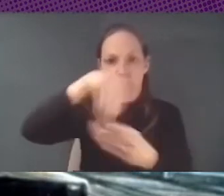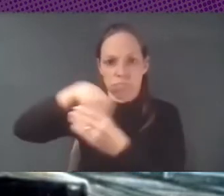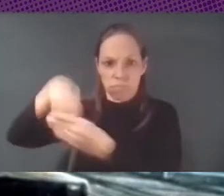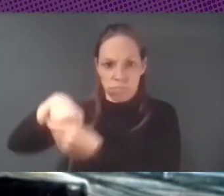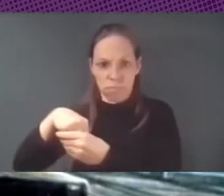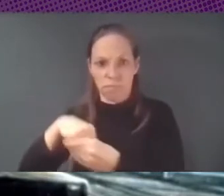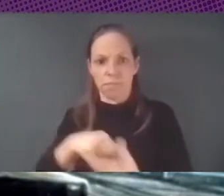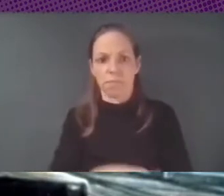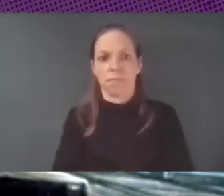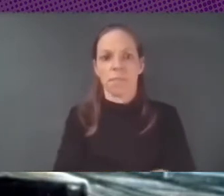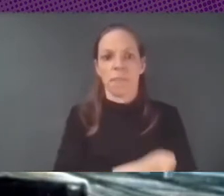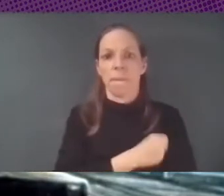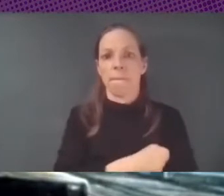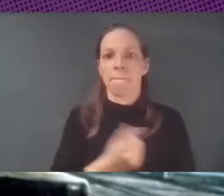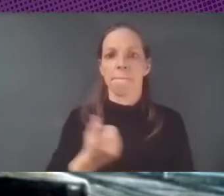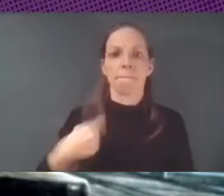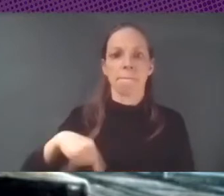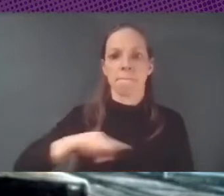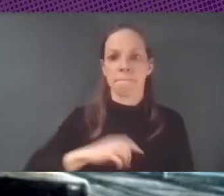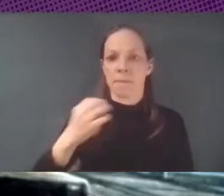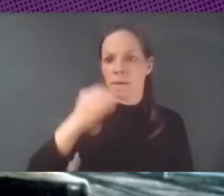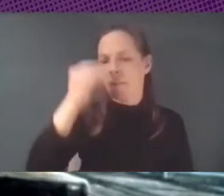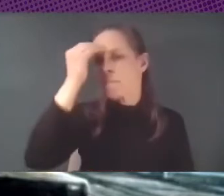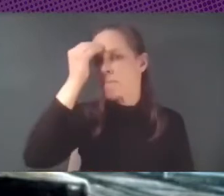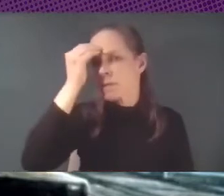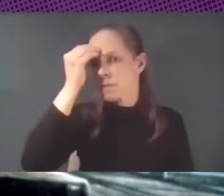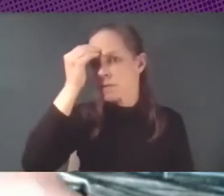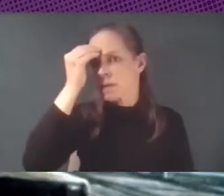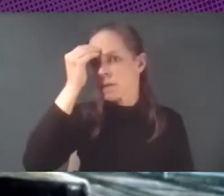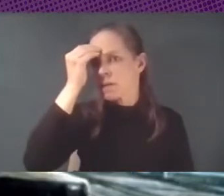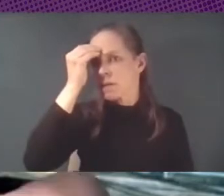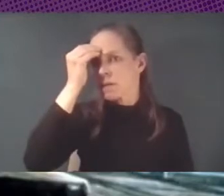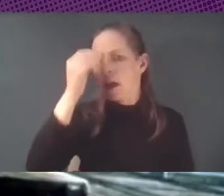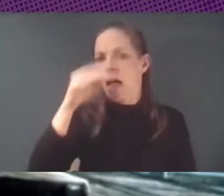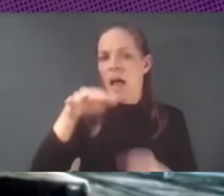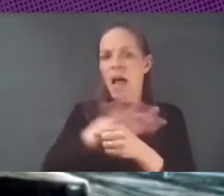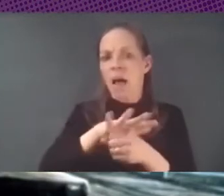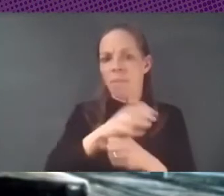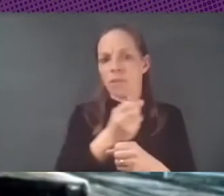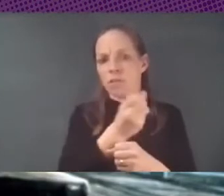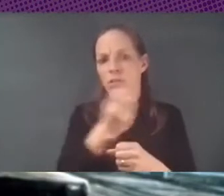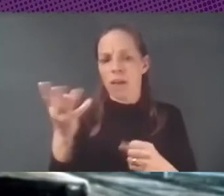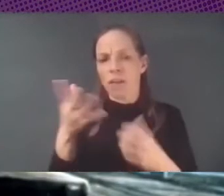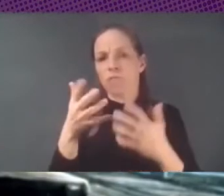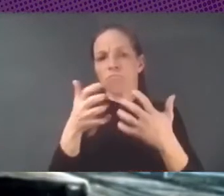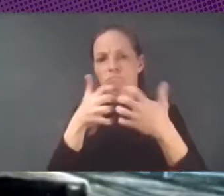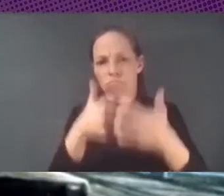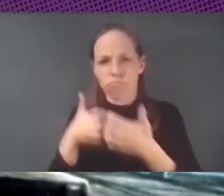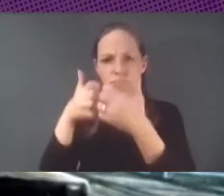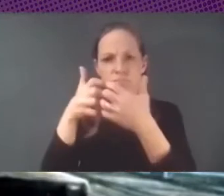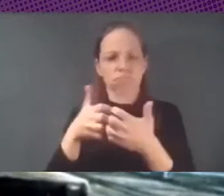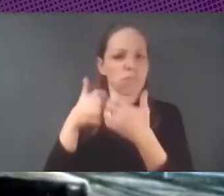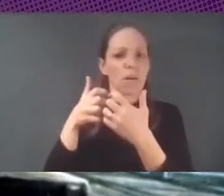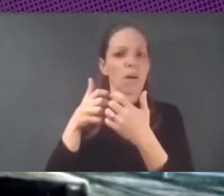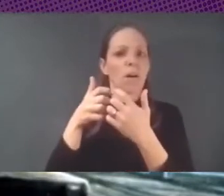¿no tendríamos quizás en varios ámbitos que luchar para no tener ese paso para no